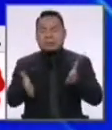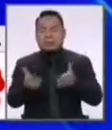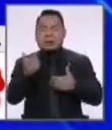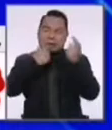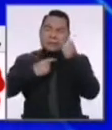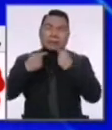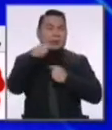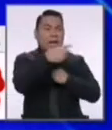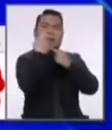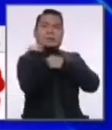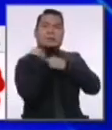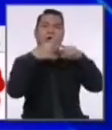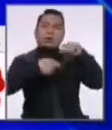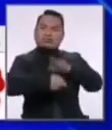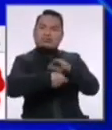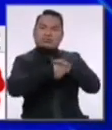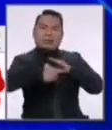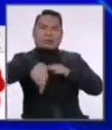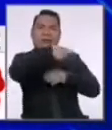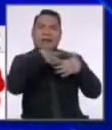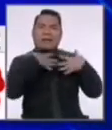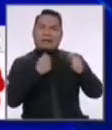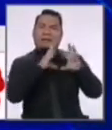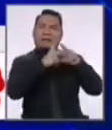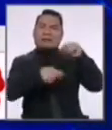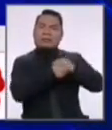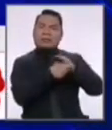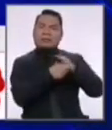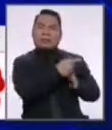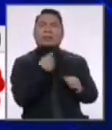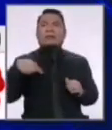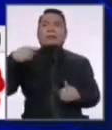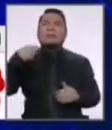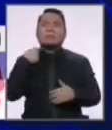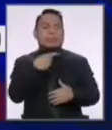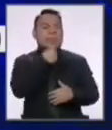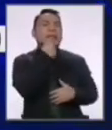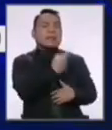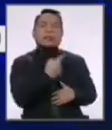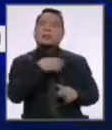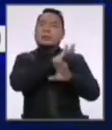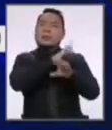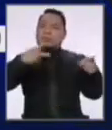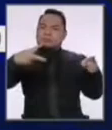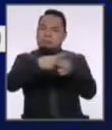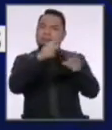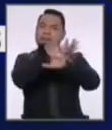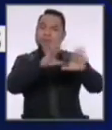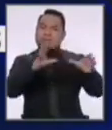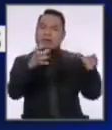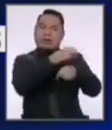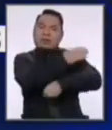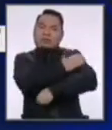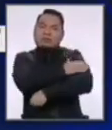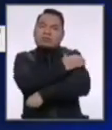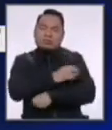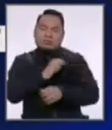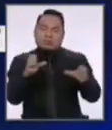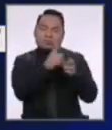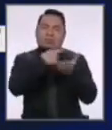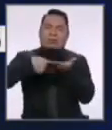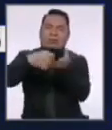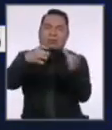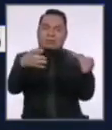hay responsables de la corrupción y de los negocios de salud que a los que hay que decir vamos a parar los monopolios, vamos a parar el